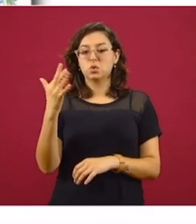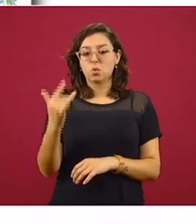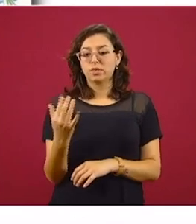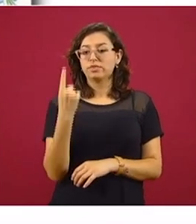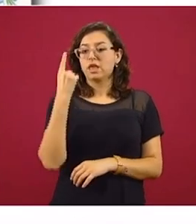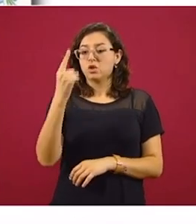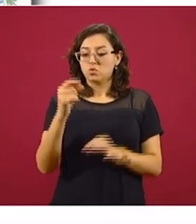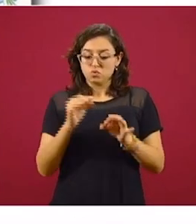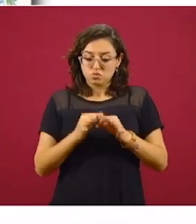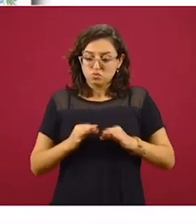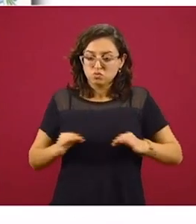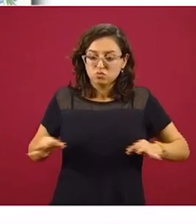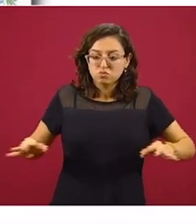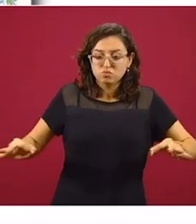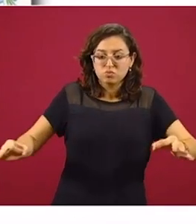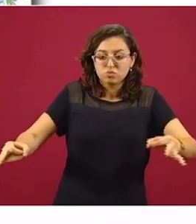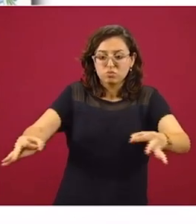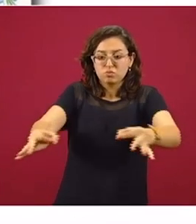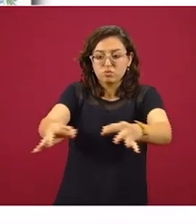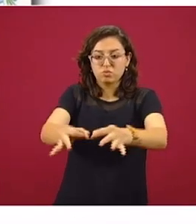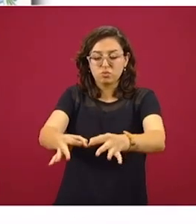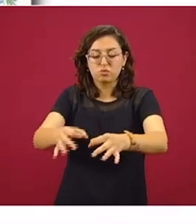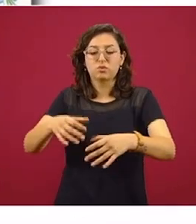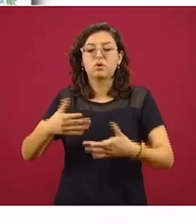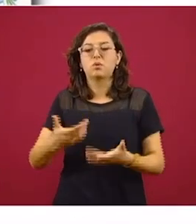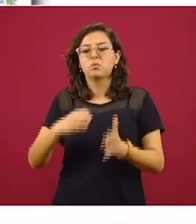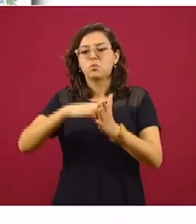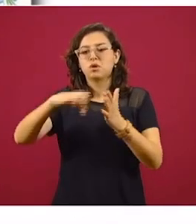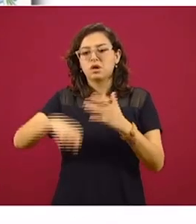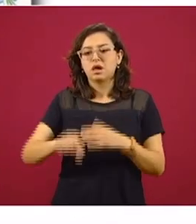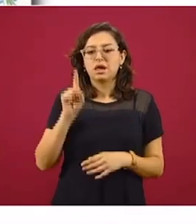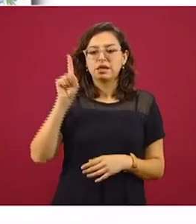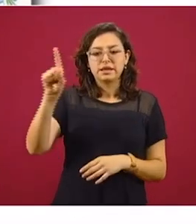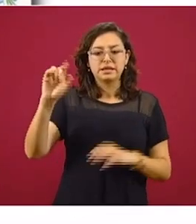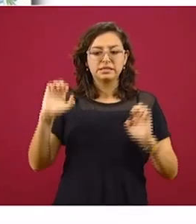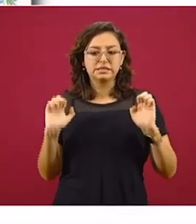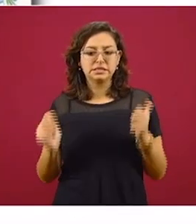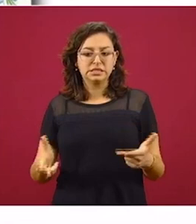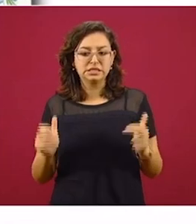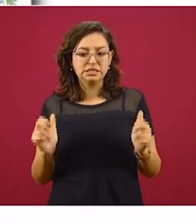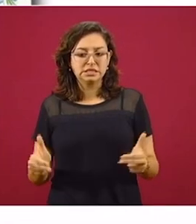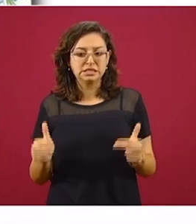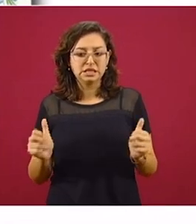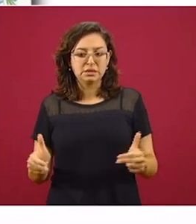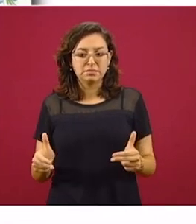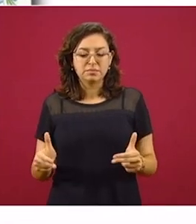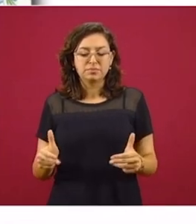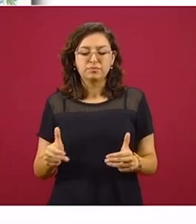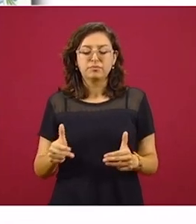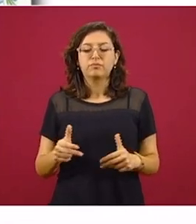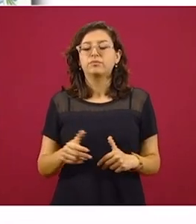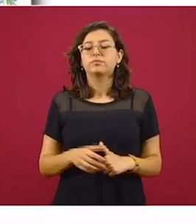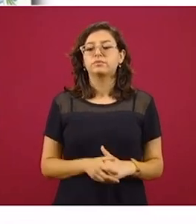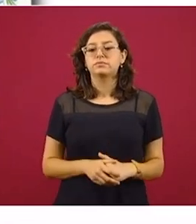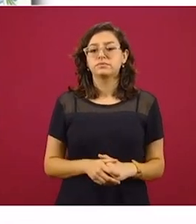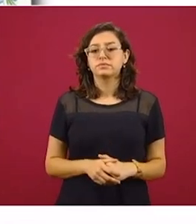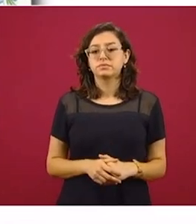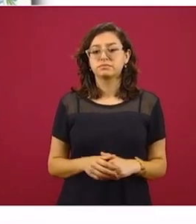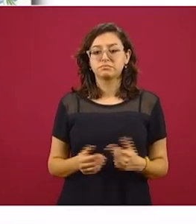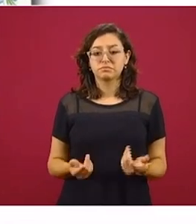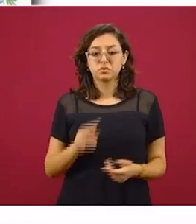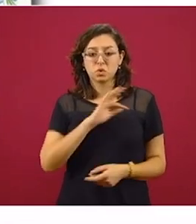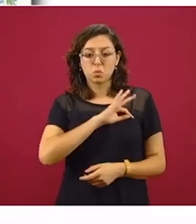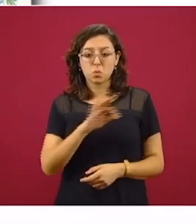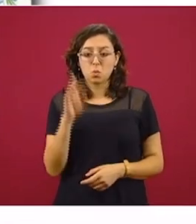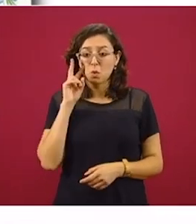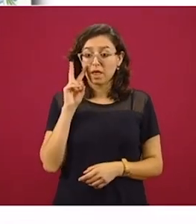Este es un ejemplo en una región de Villaflores, Chiapas, en donde estos núcleos que